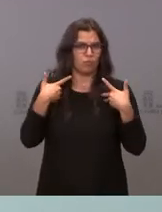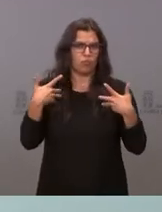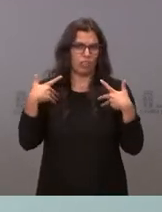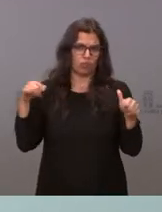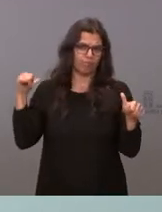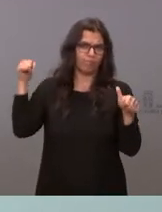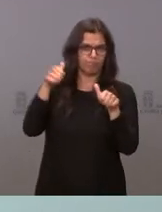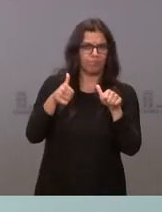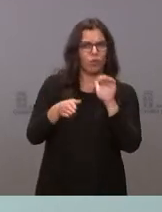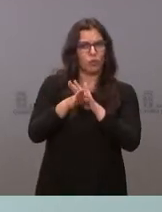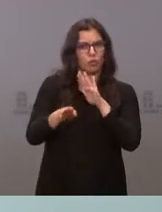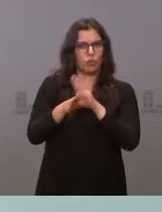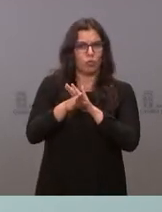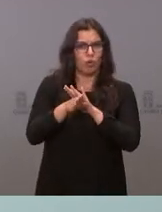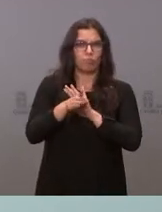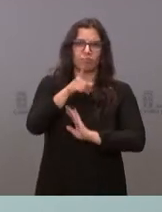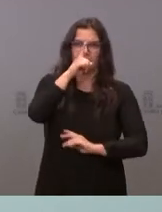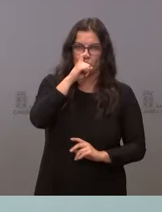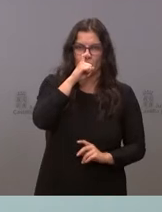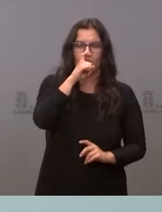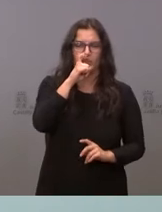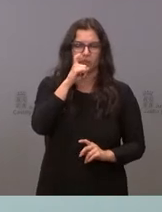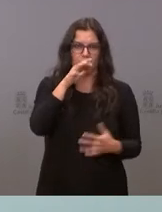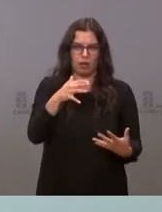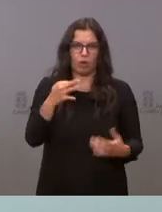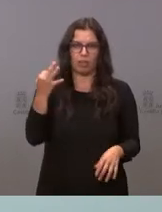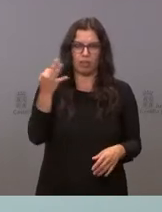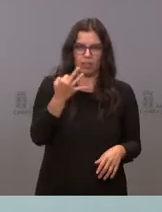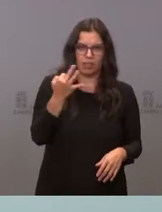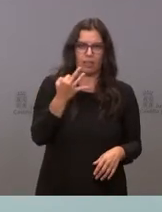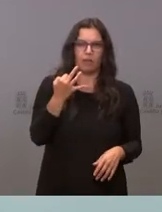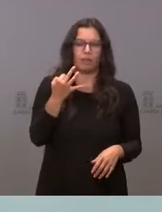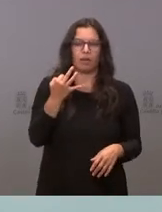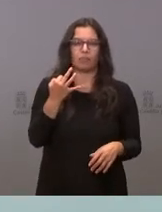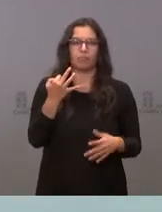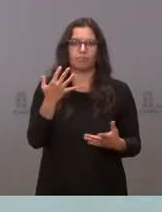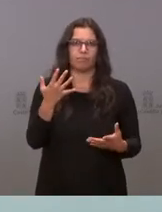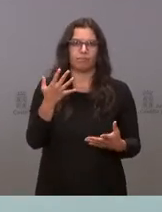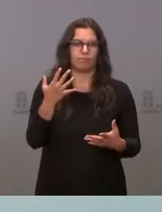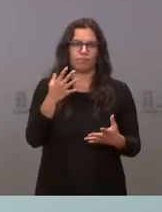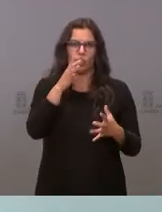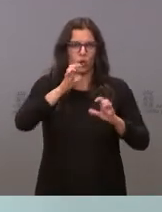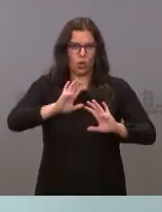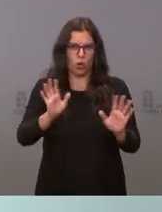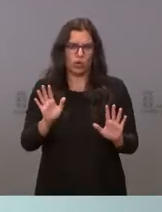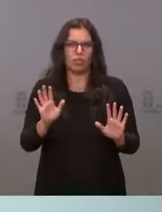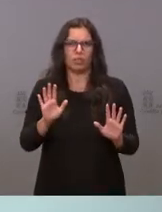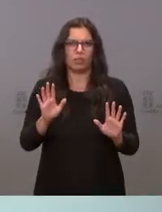y hay que recordarlo en estos momentos especialmente, una tragedia